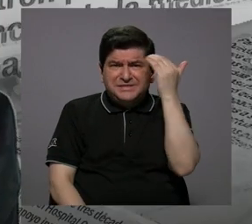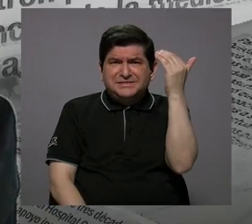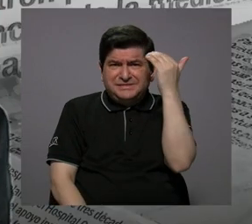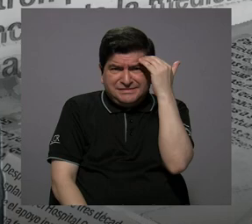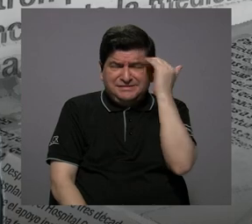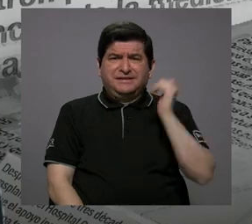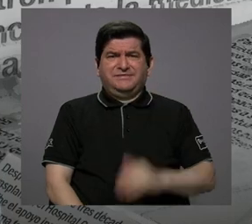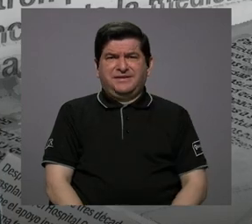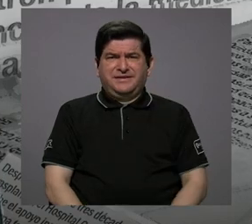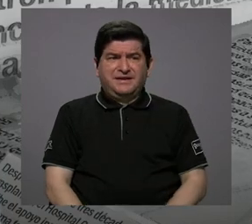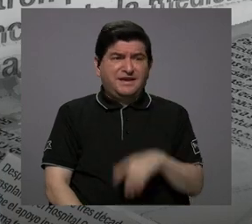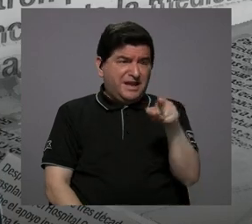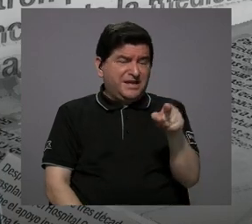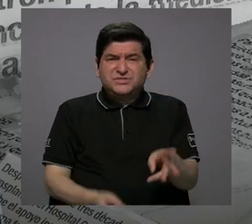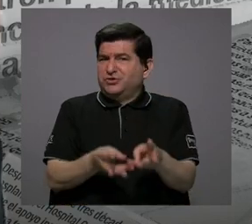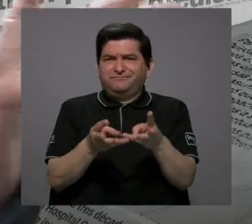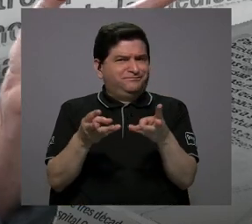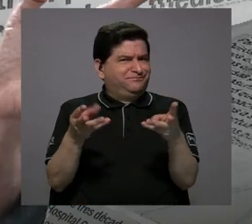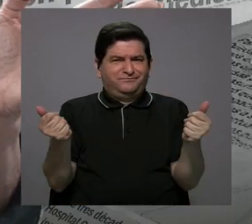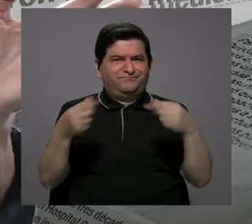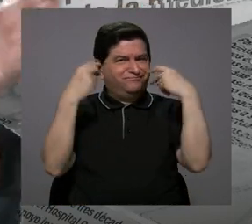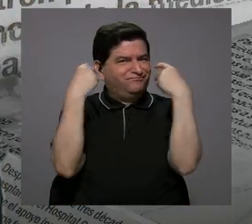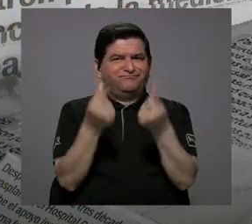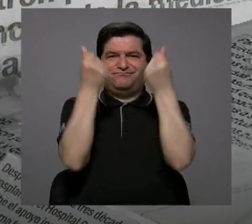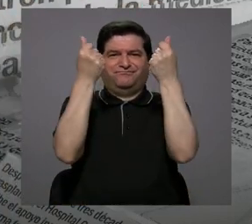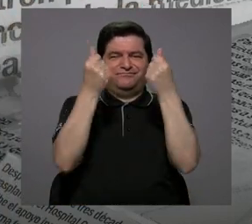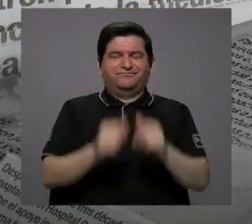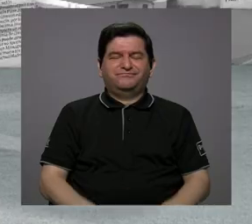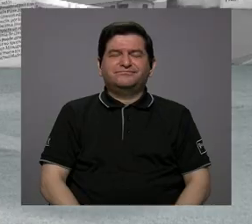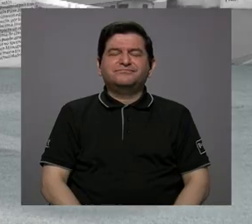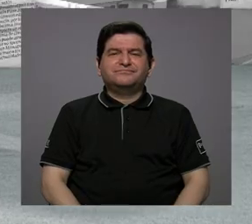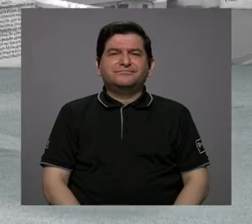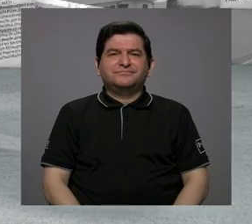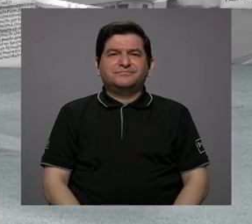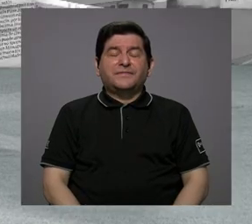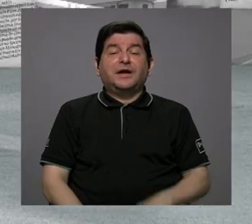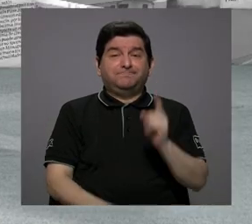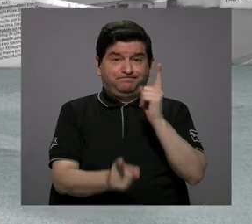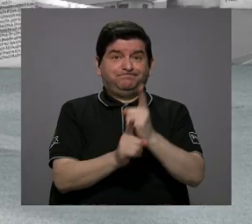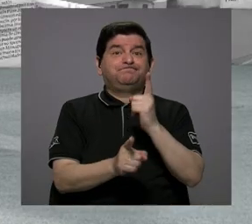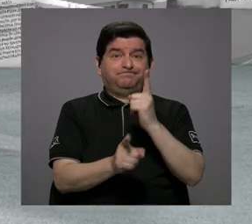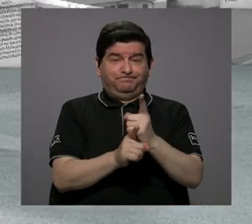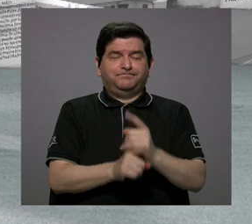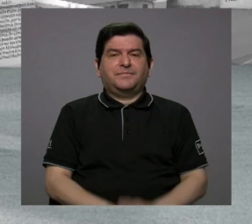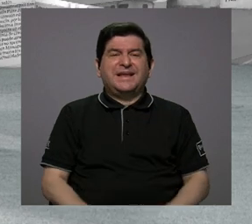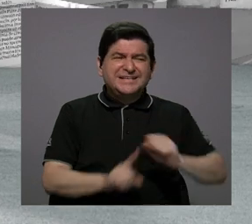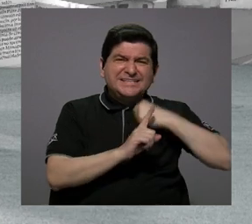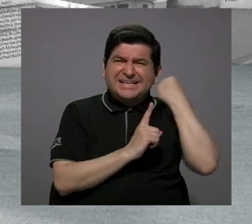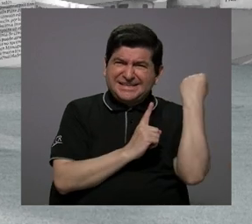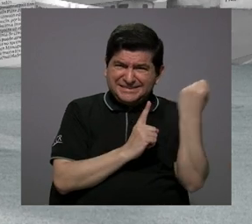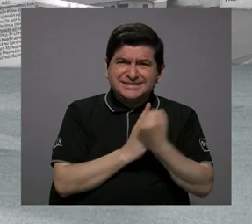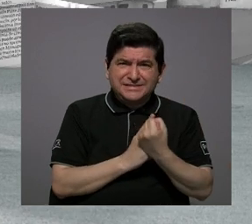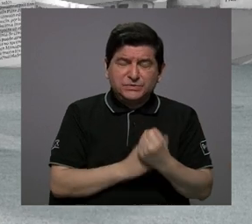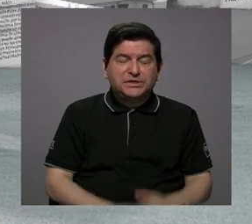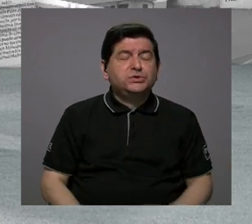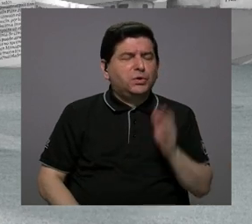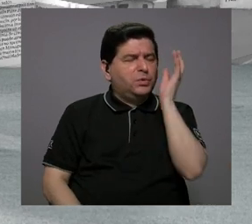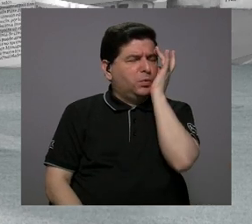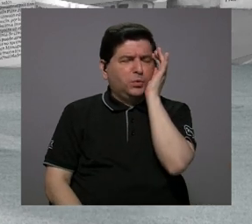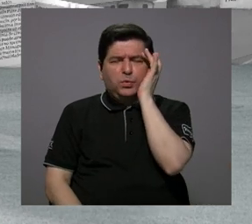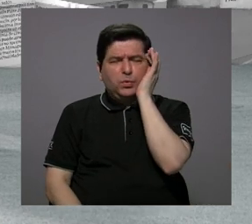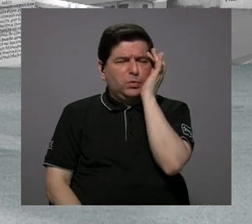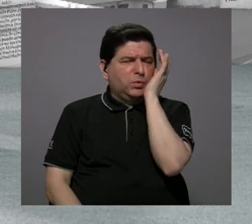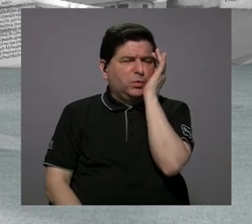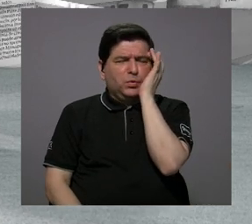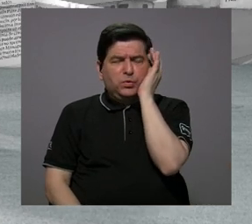no se va a solucionar de un día a otro. Correcto, vamos a ver, esta situación es muy preocupante,